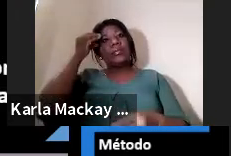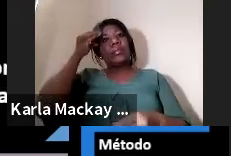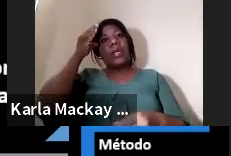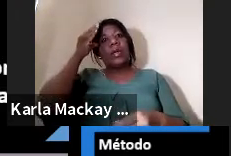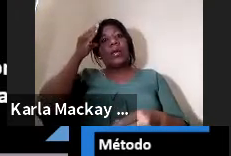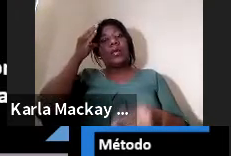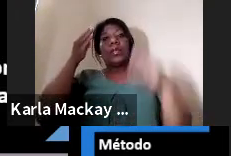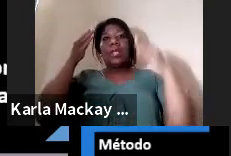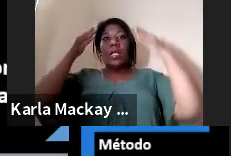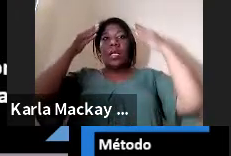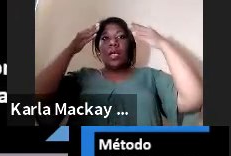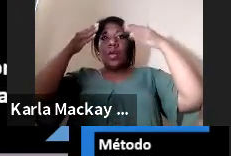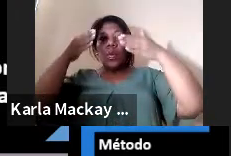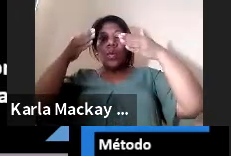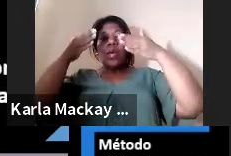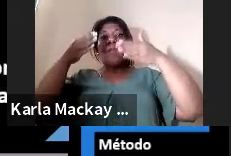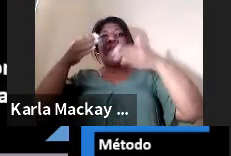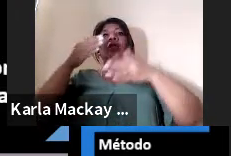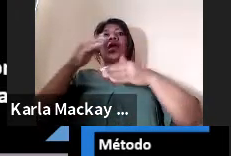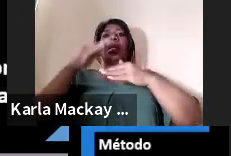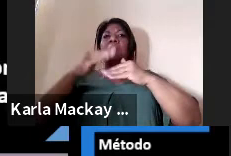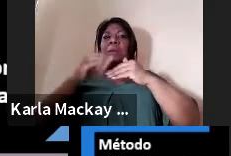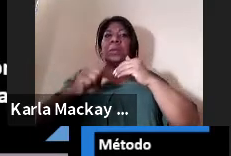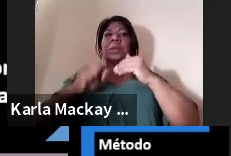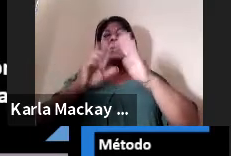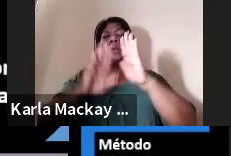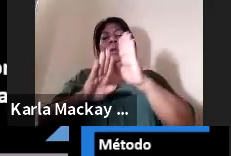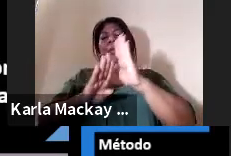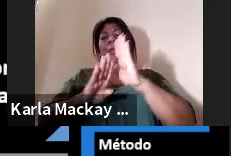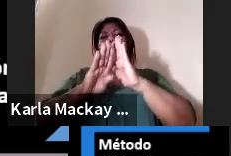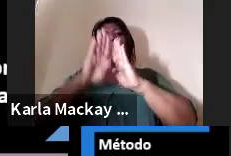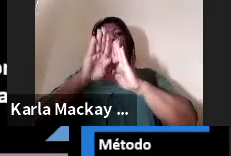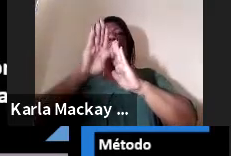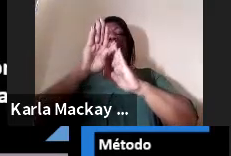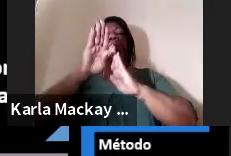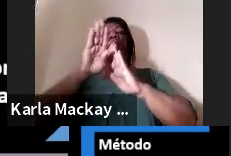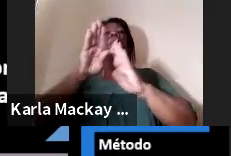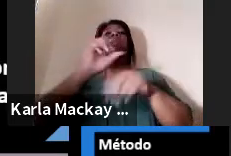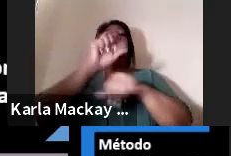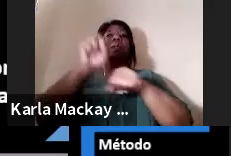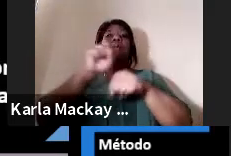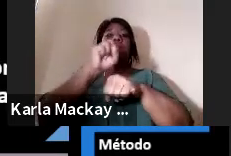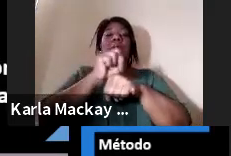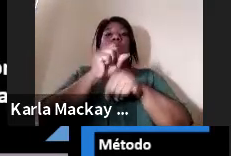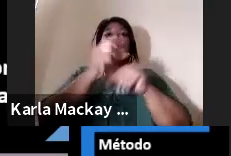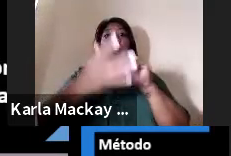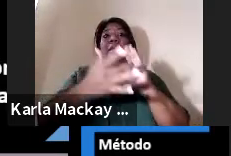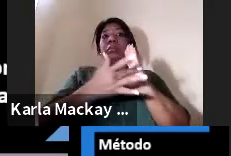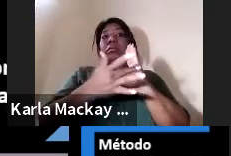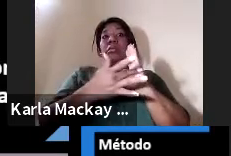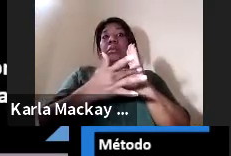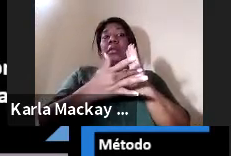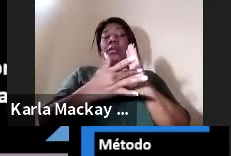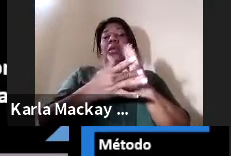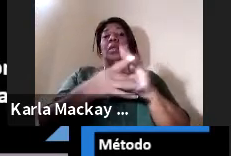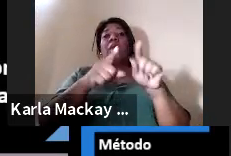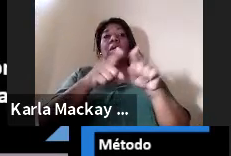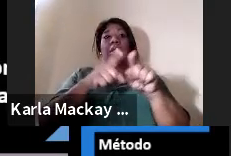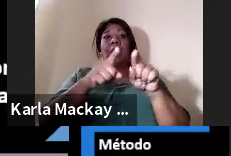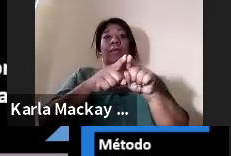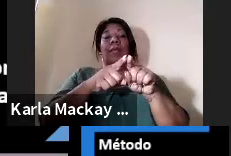constructivistas, en unos enfoques dieléctricos, socioconstructivistas, tecnológicos, incluso los académicos.